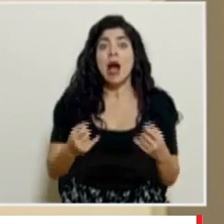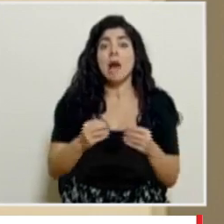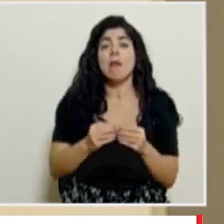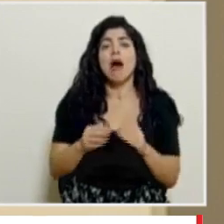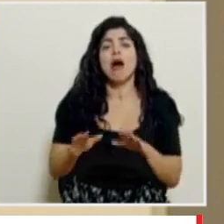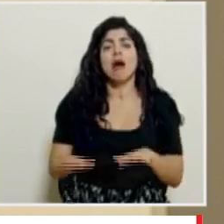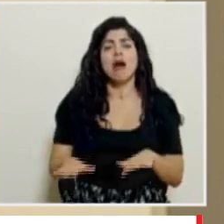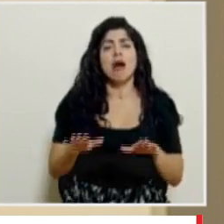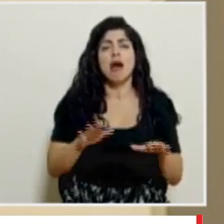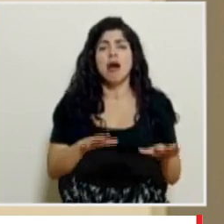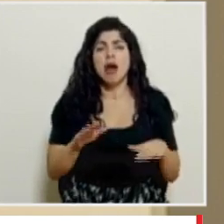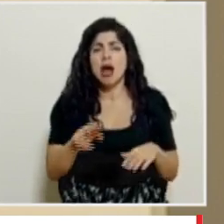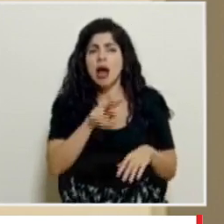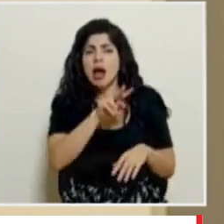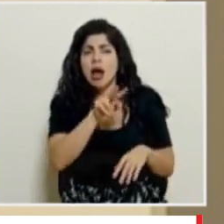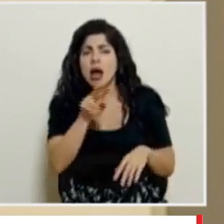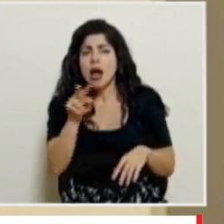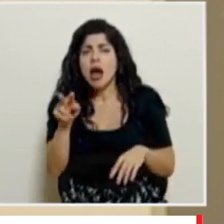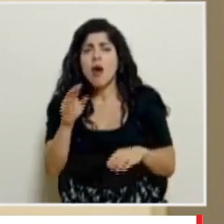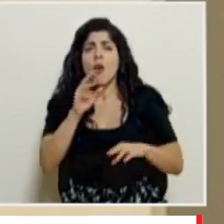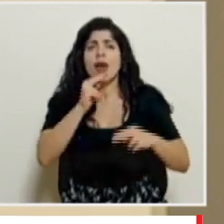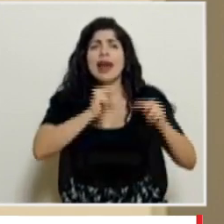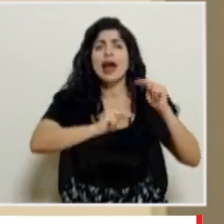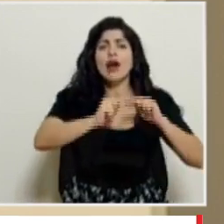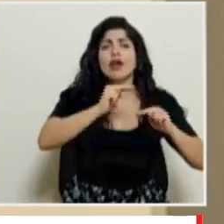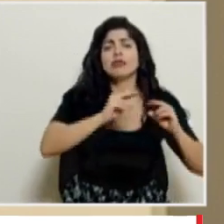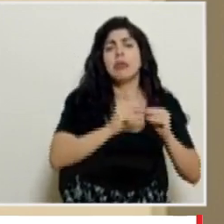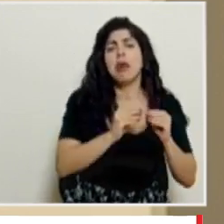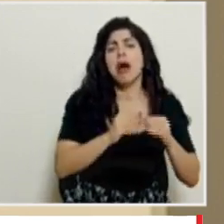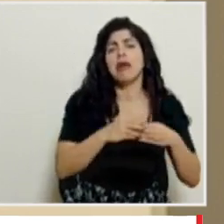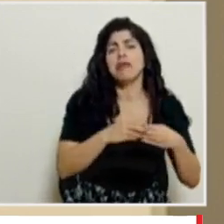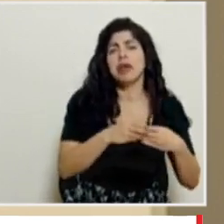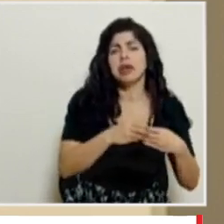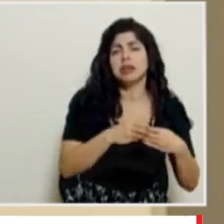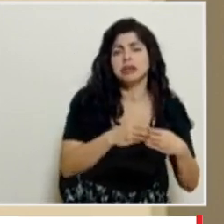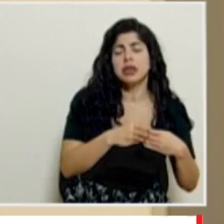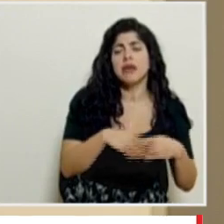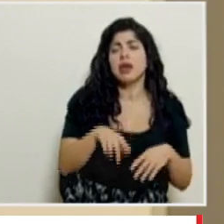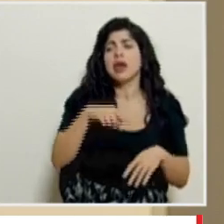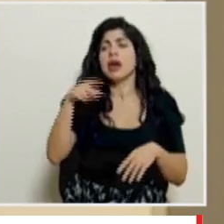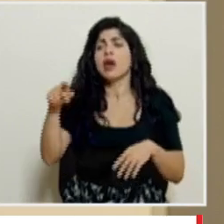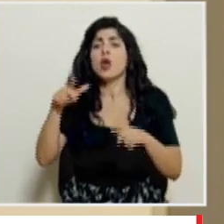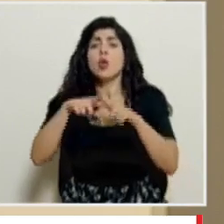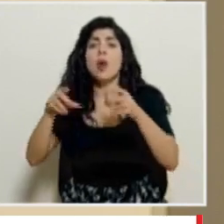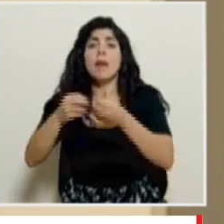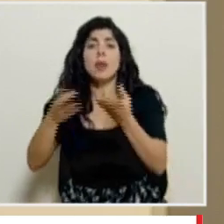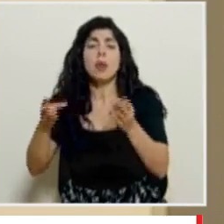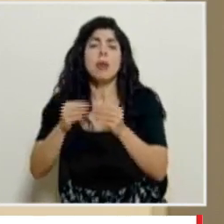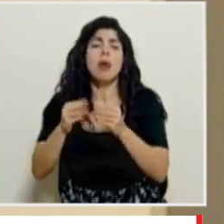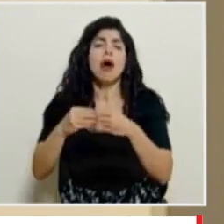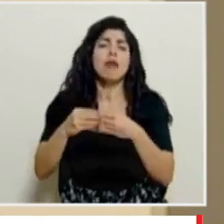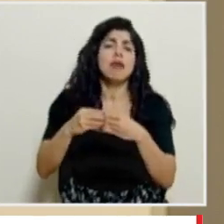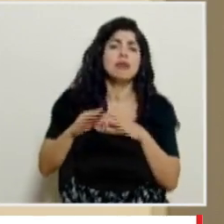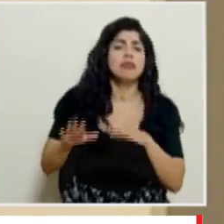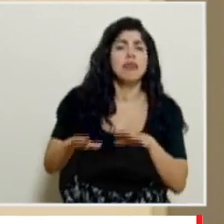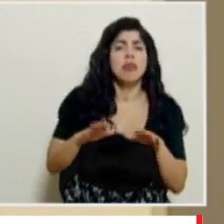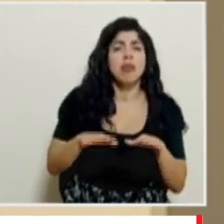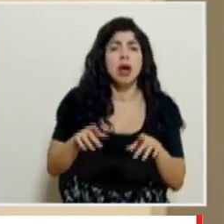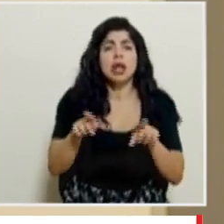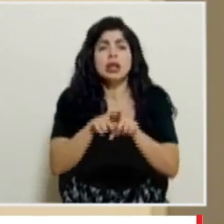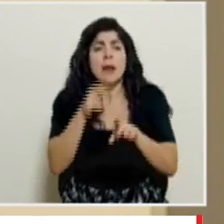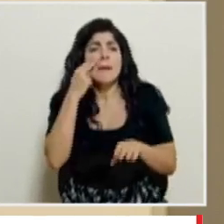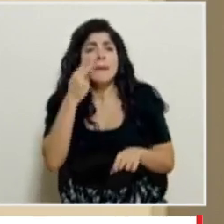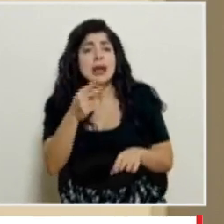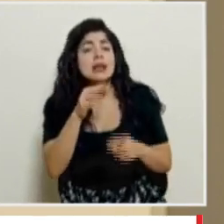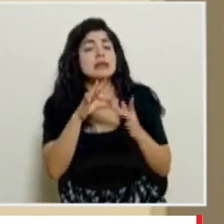guardia, estamos bajando la guardia en los comercios, estamos bajando la guardia en los sitios públicos, estamos bajando la